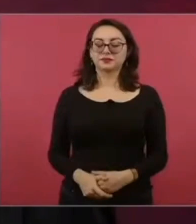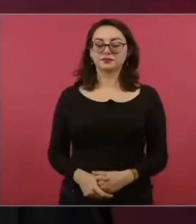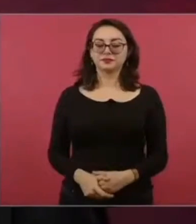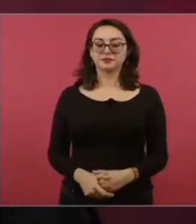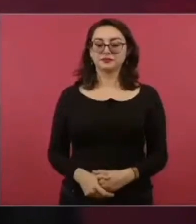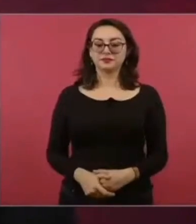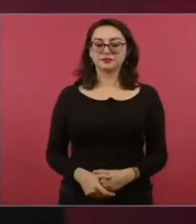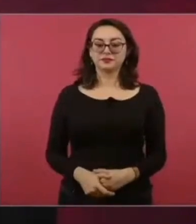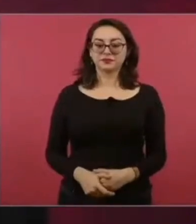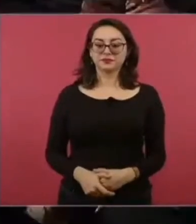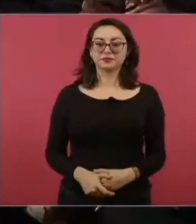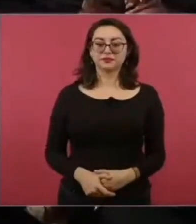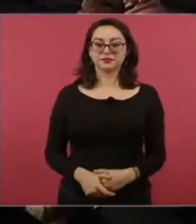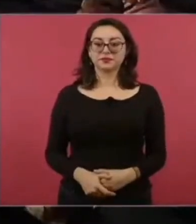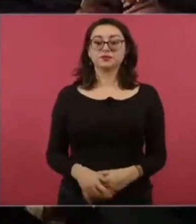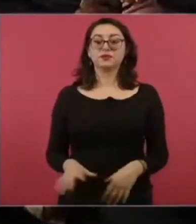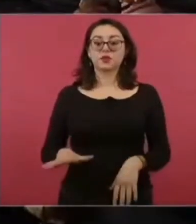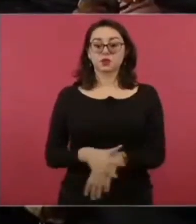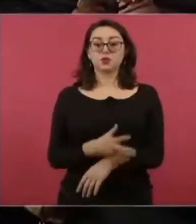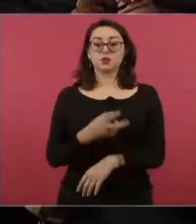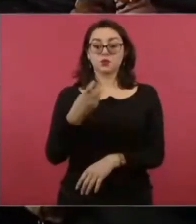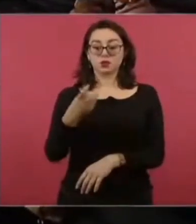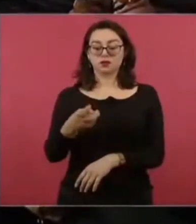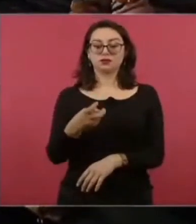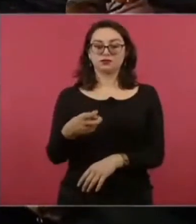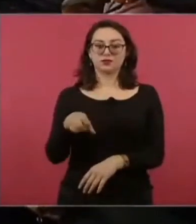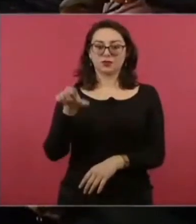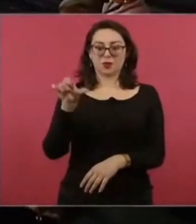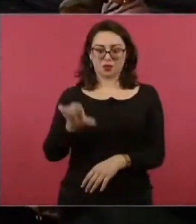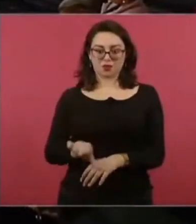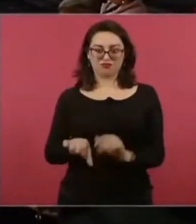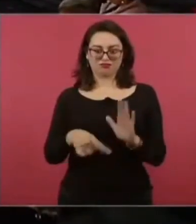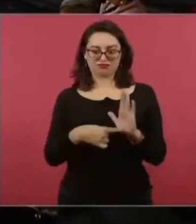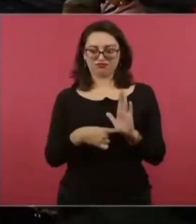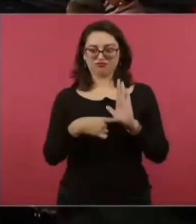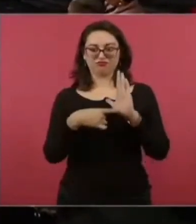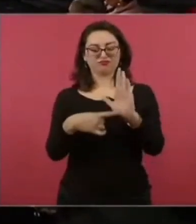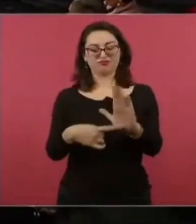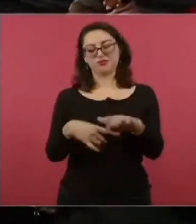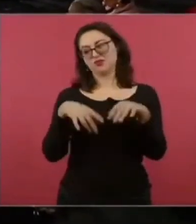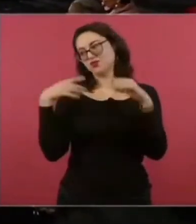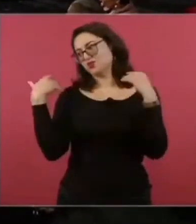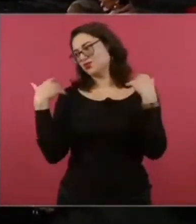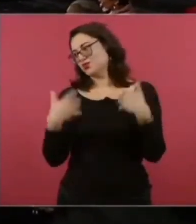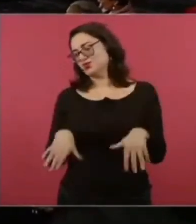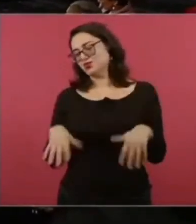por eso vamos a presentar imagínense esto que vamos a ver ahora con Diego ¿no? ¡Gracias!